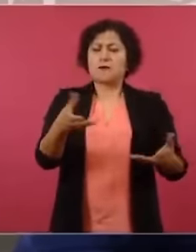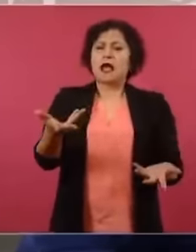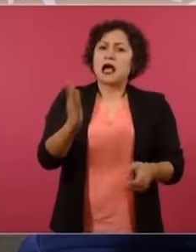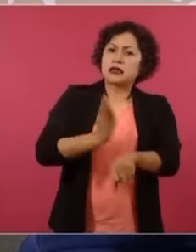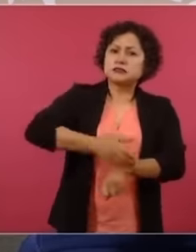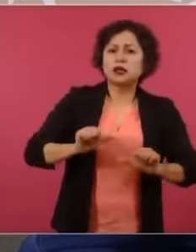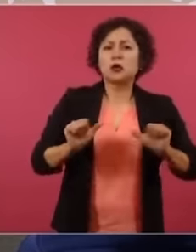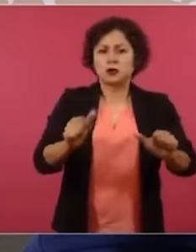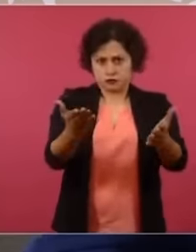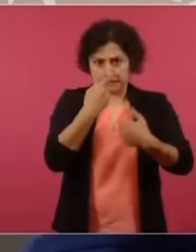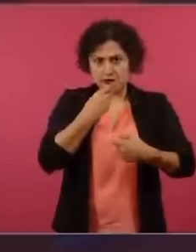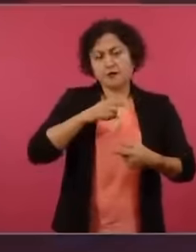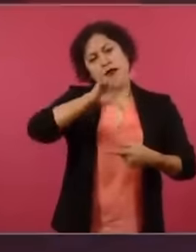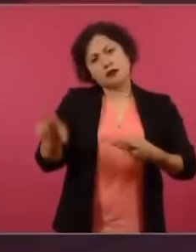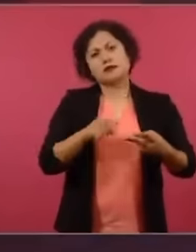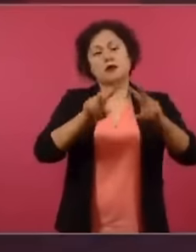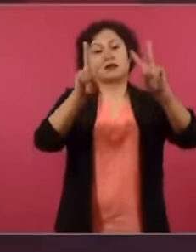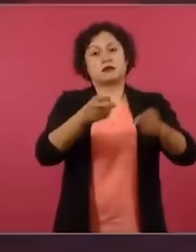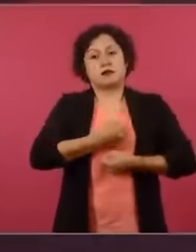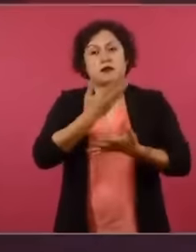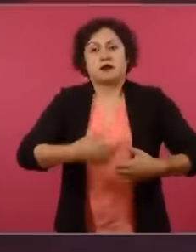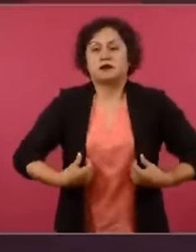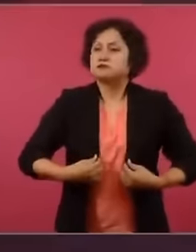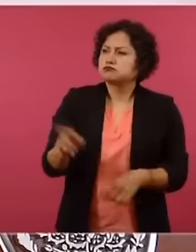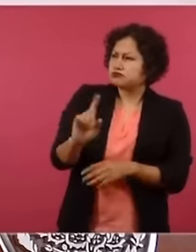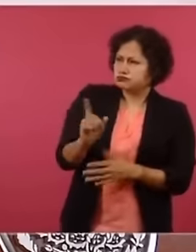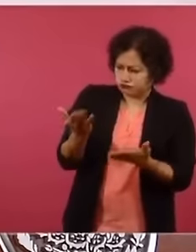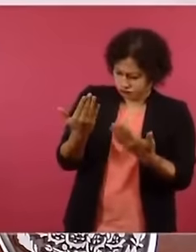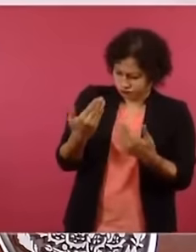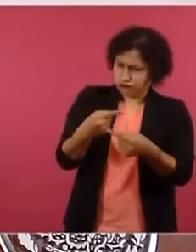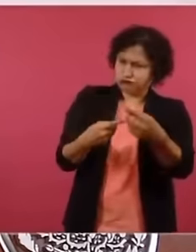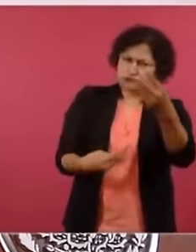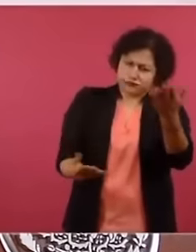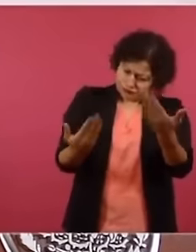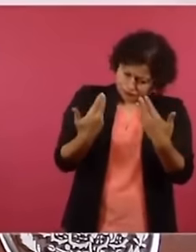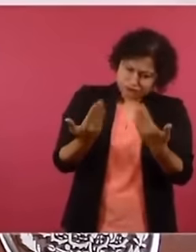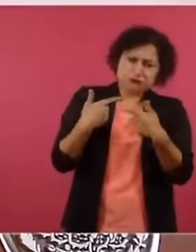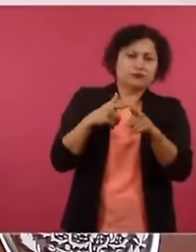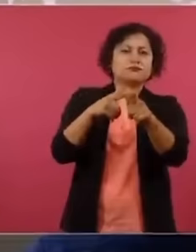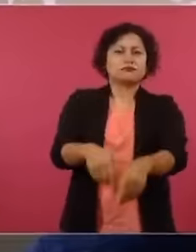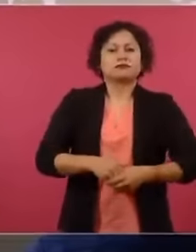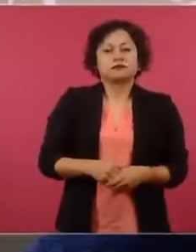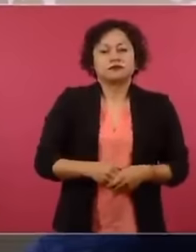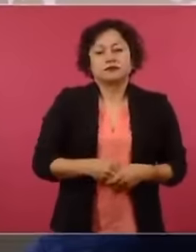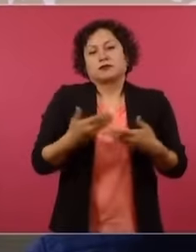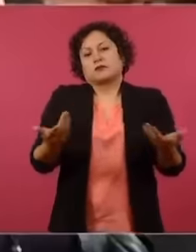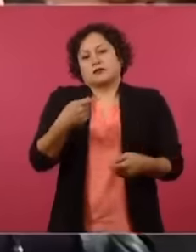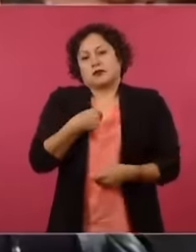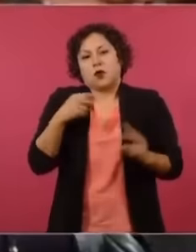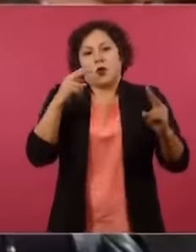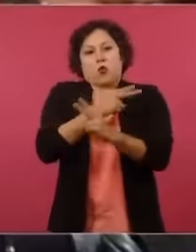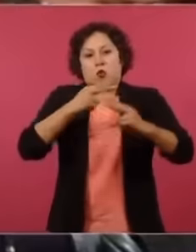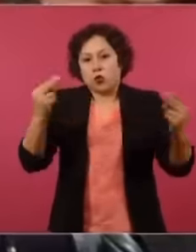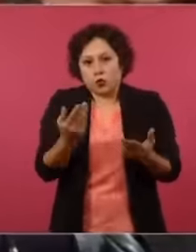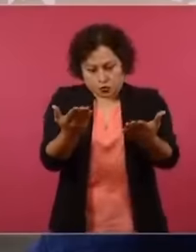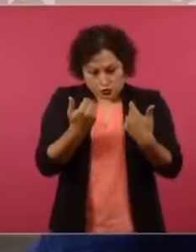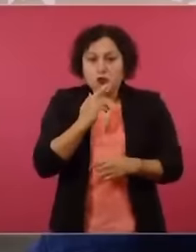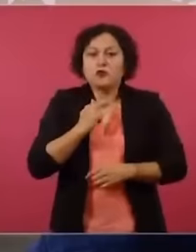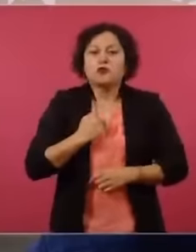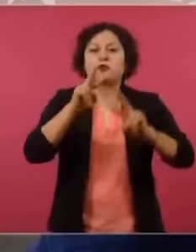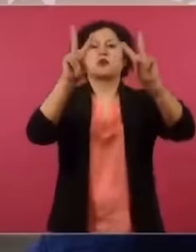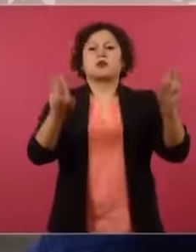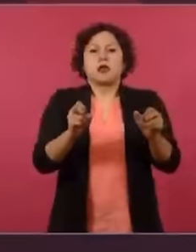le he mencionado y ya entramos al tema de la libertad de expresión. Por favor. termina todo, todo, Si no, hasta adelante. Pues me deje respirar, hablemos de impunidad. Sí, no, no. Sencillamente